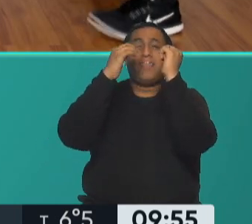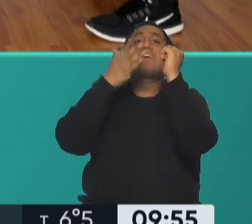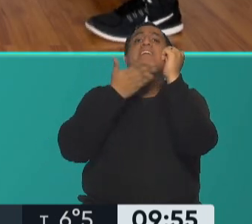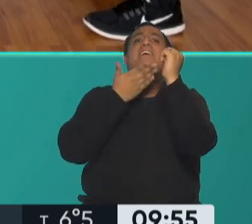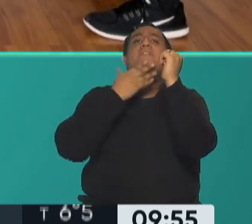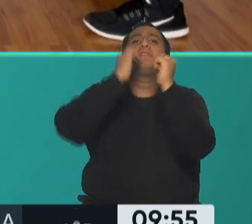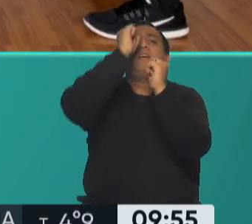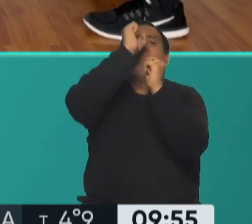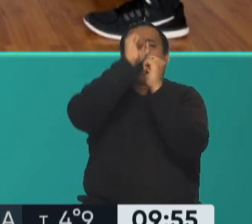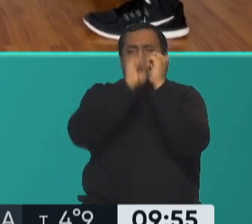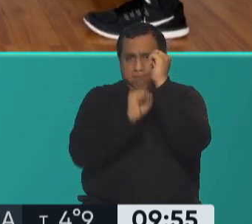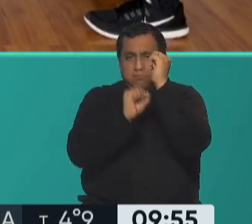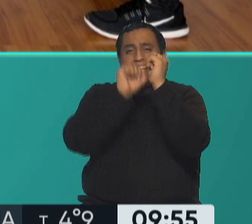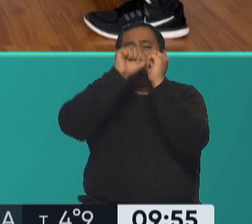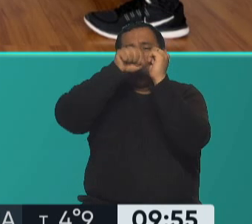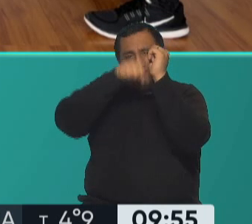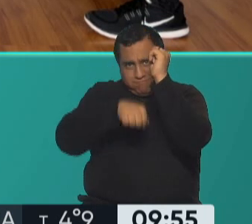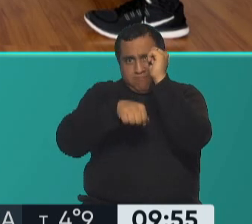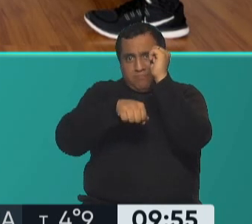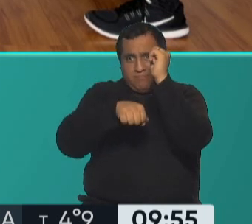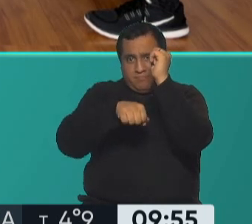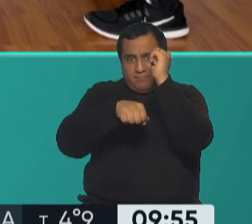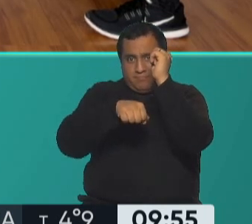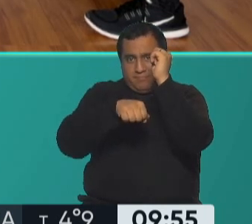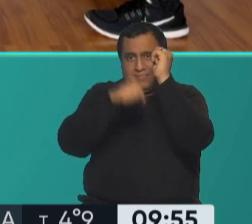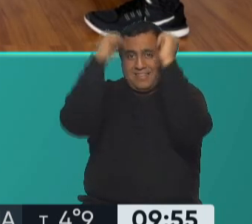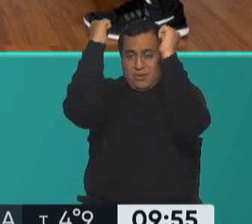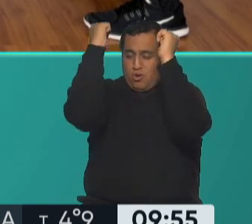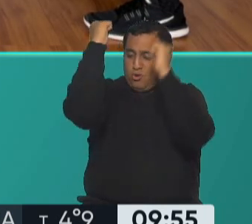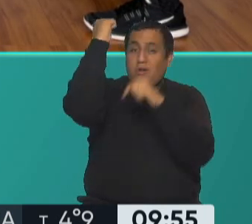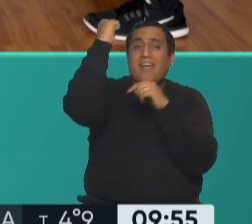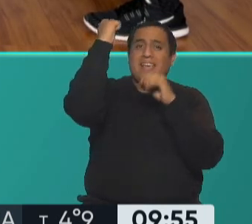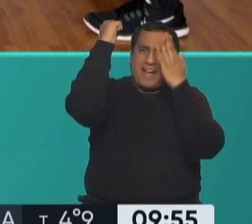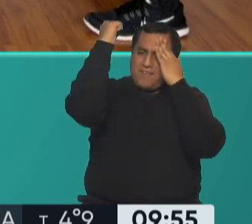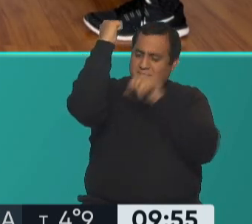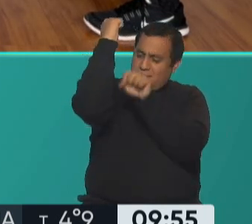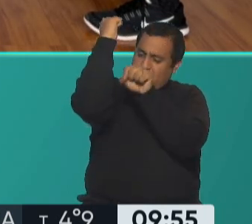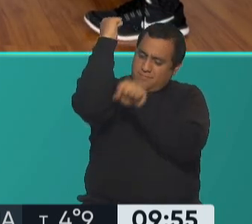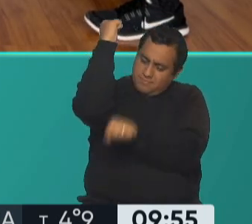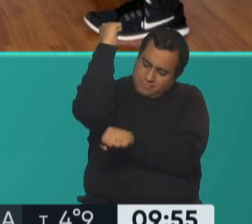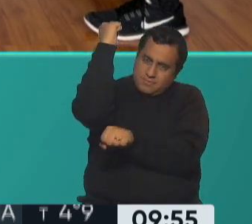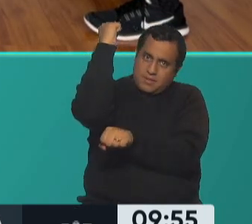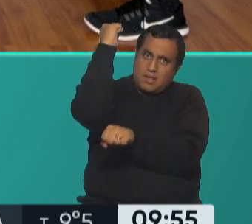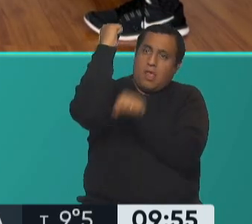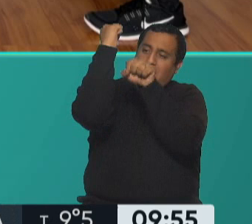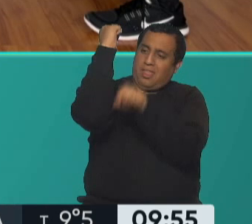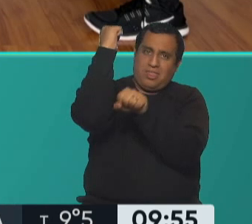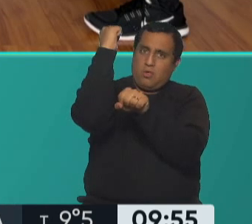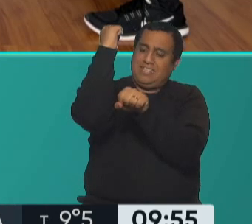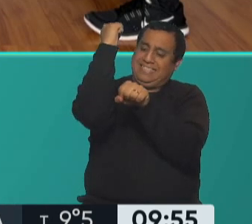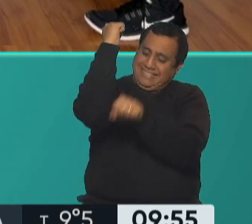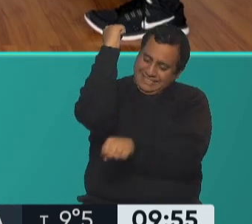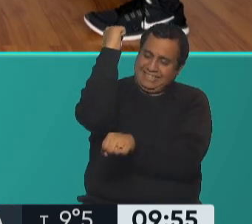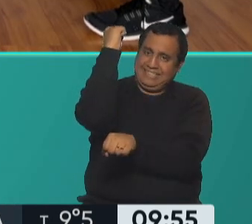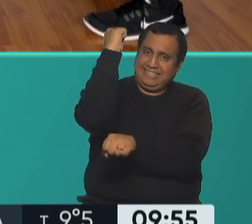lo más abajo de la línea de los codos posible tengo que guiar el pecho hacia el suelo